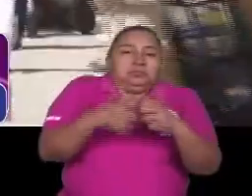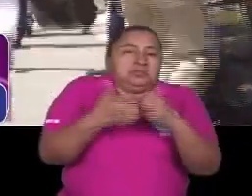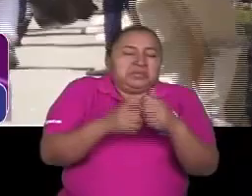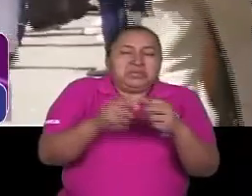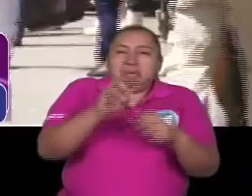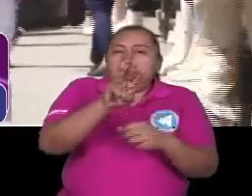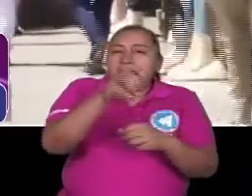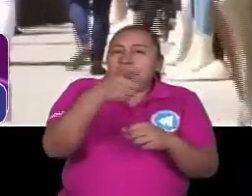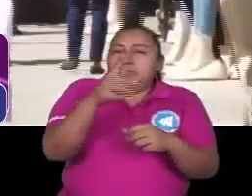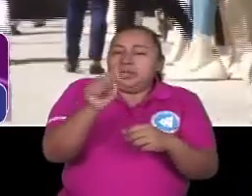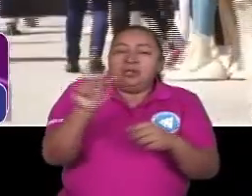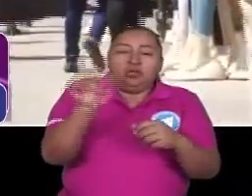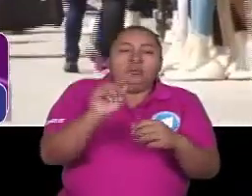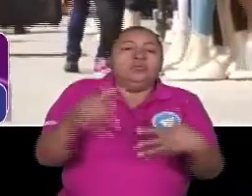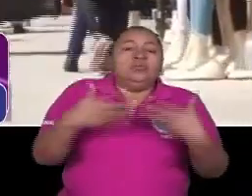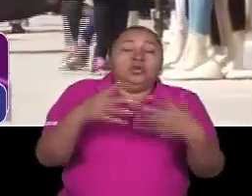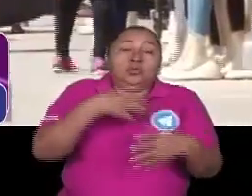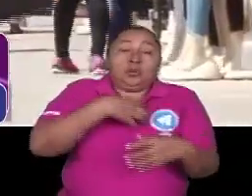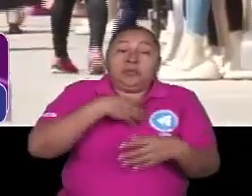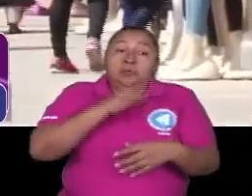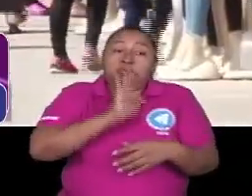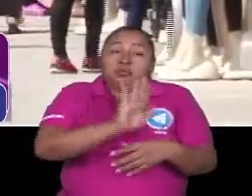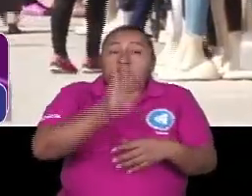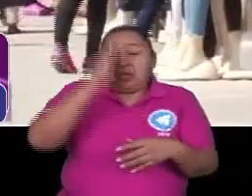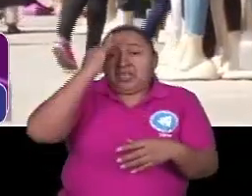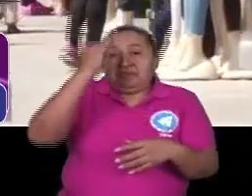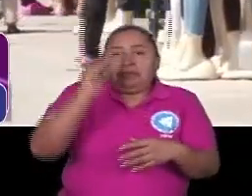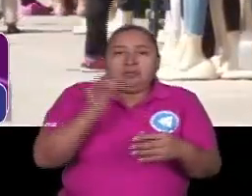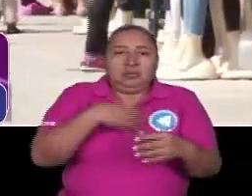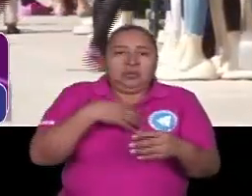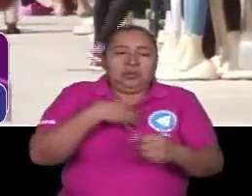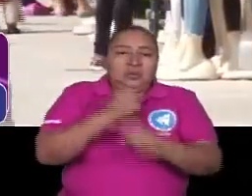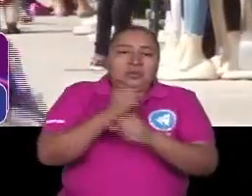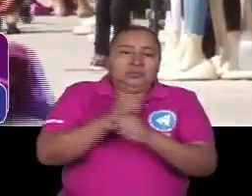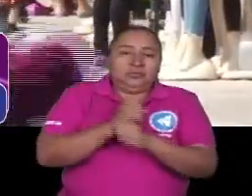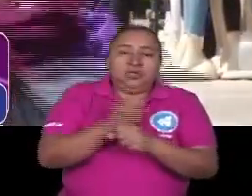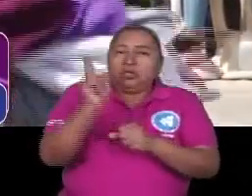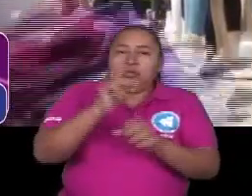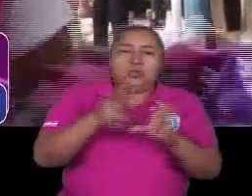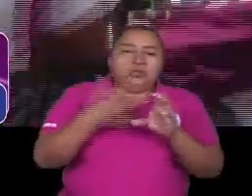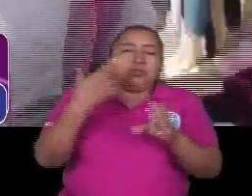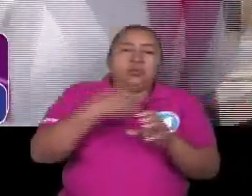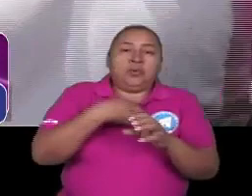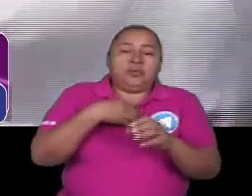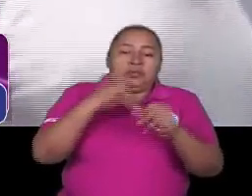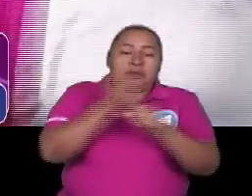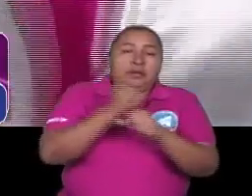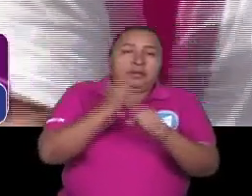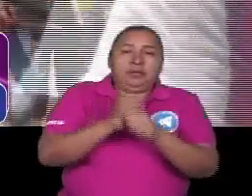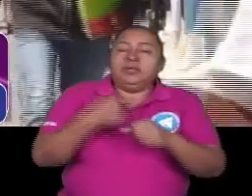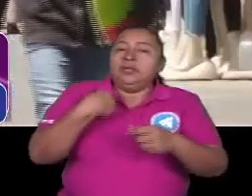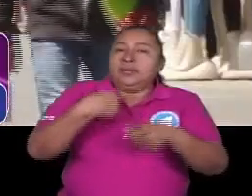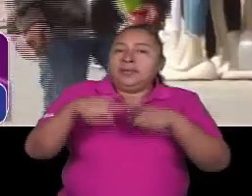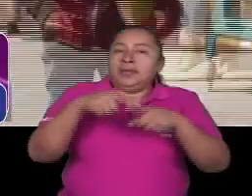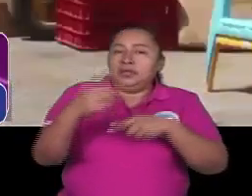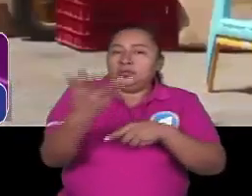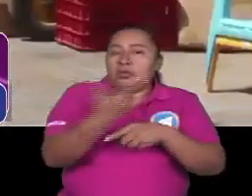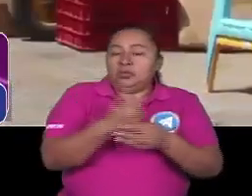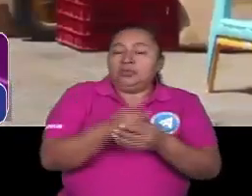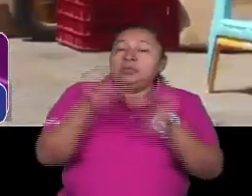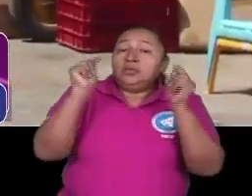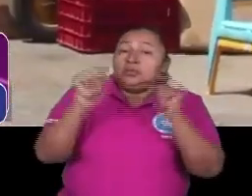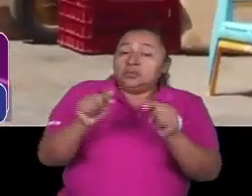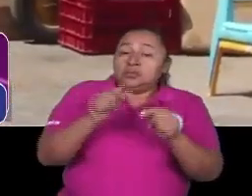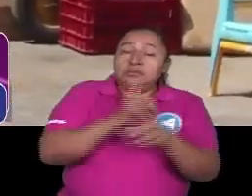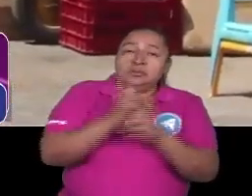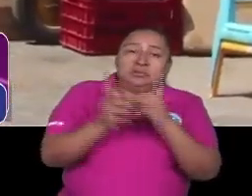lo que sea sino que ser ellos mismos sus propios empleadores sin renunciar a su condición de ser trabajadores y ahí entran también